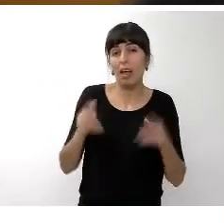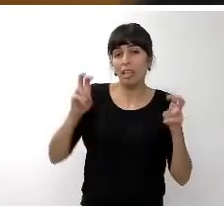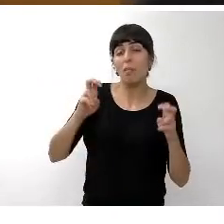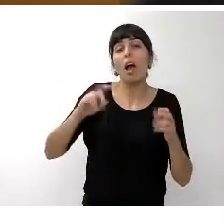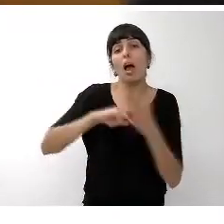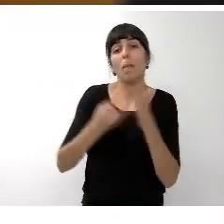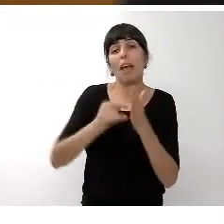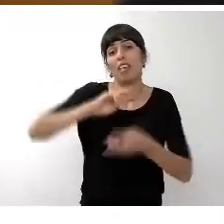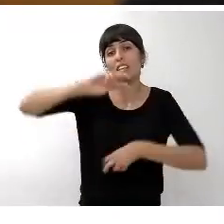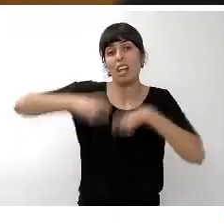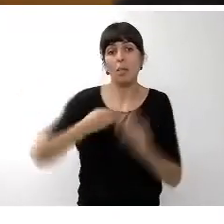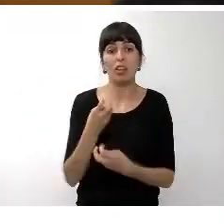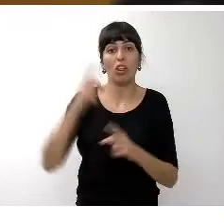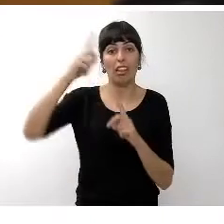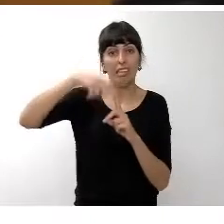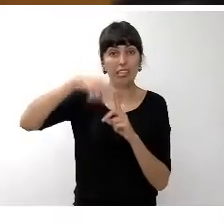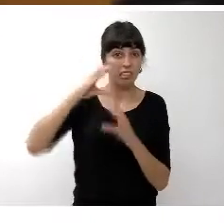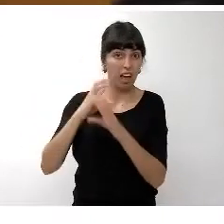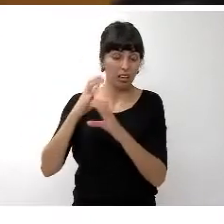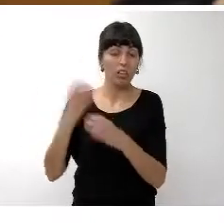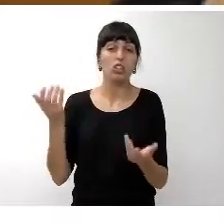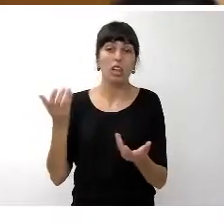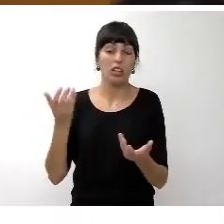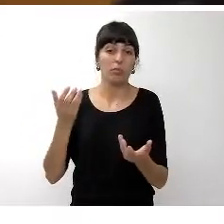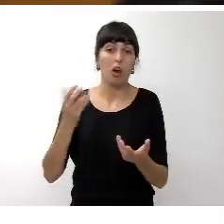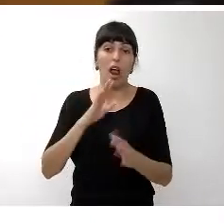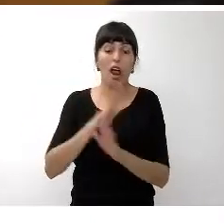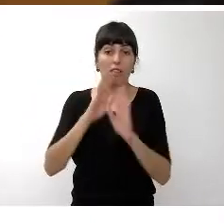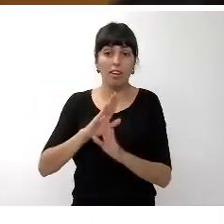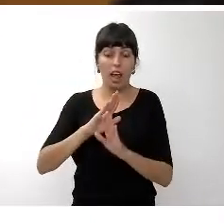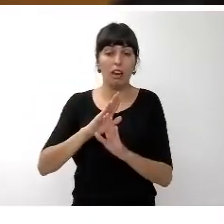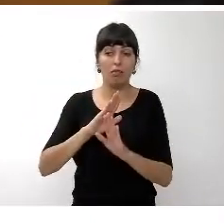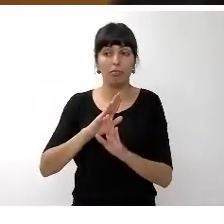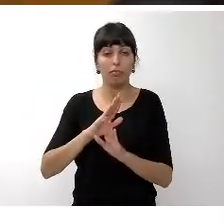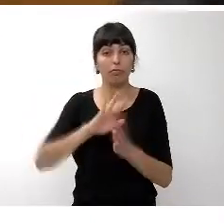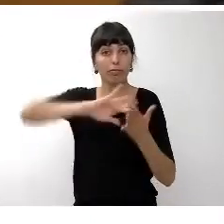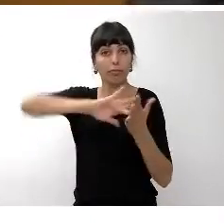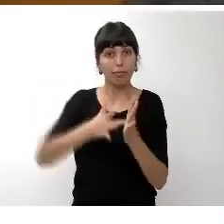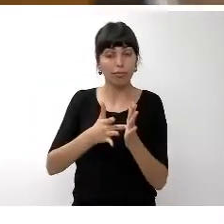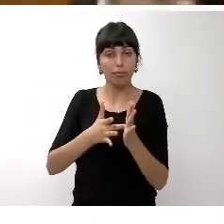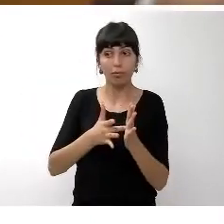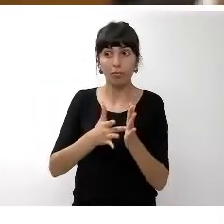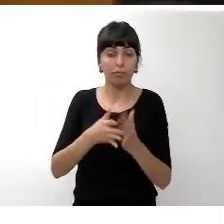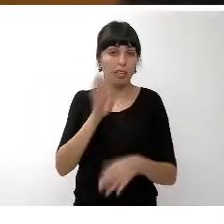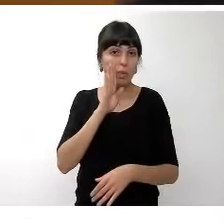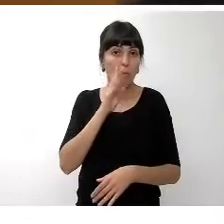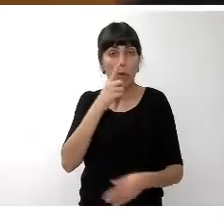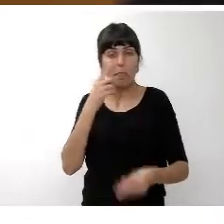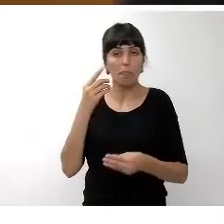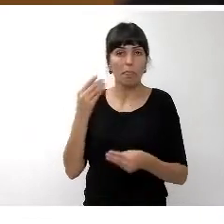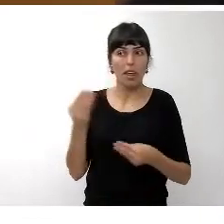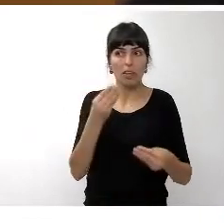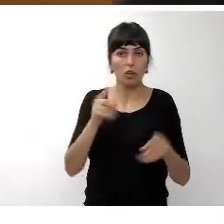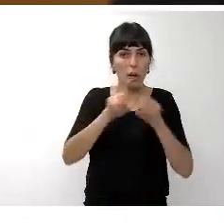millones de euros esto ha permitido que no solo sanear anticipadamente a lo previsto con carácter plenual a la empresa